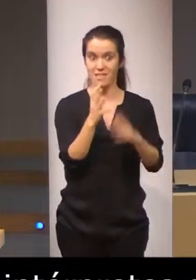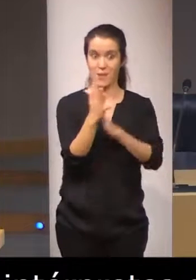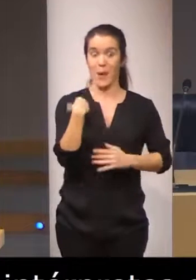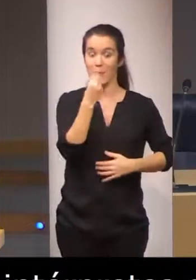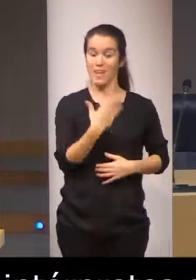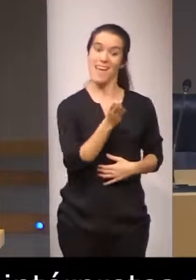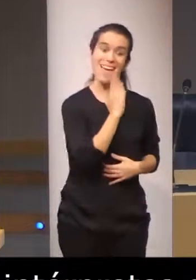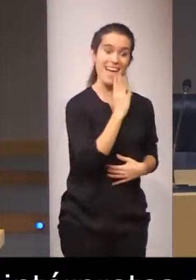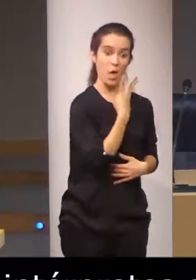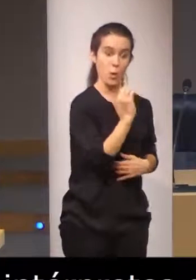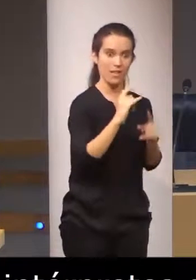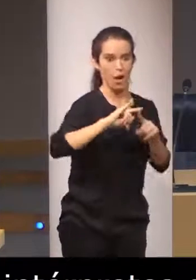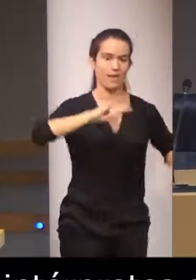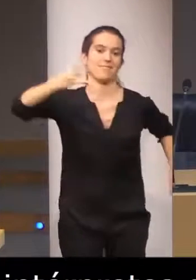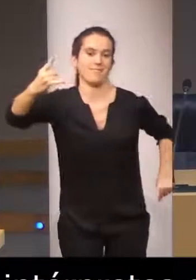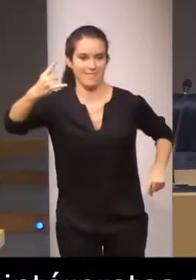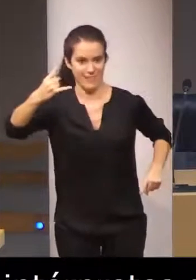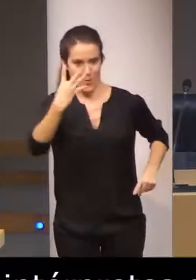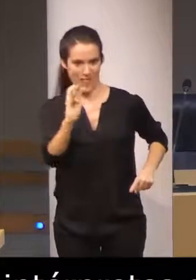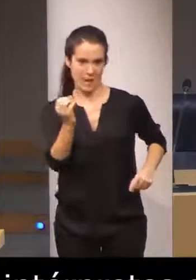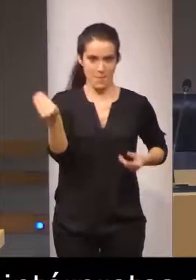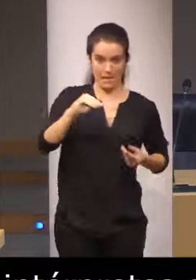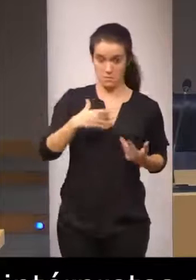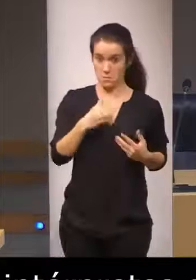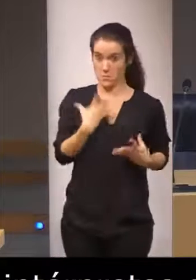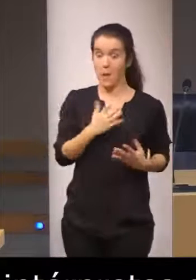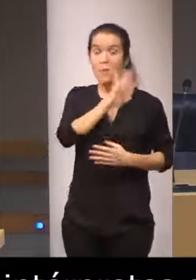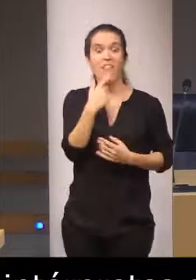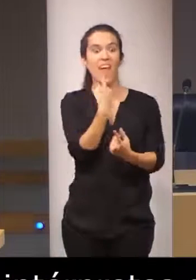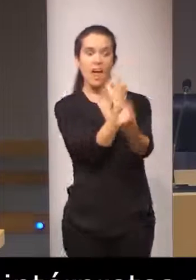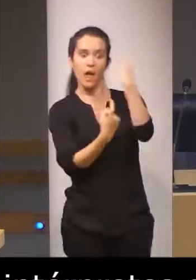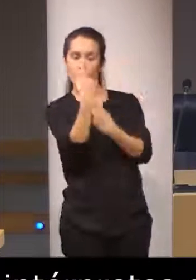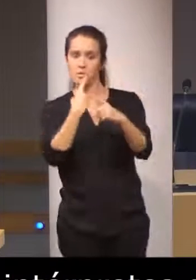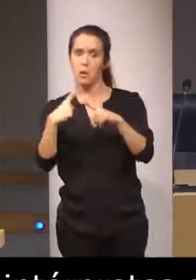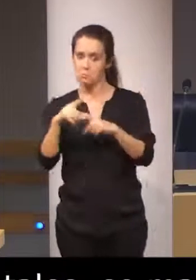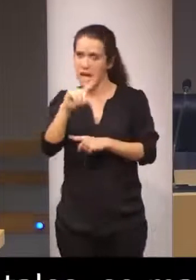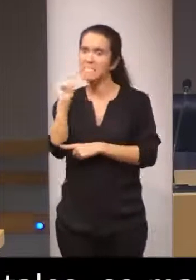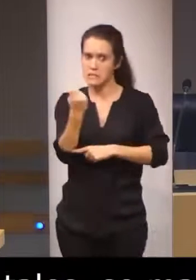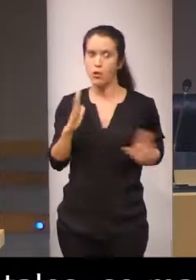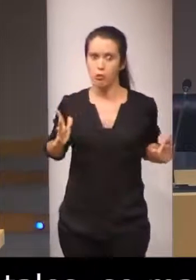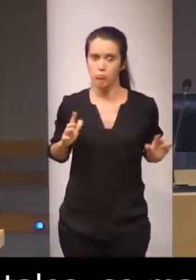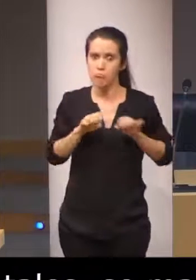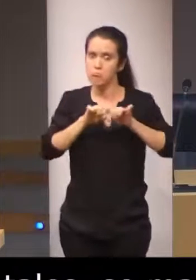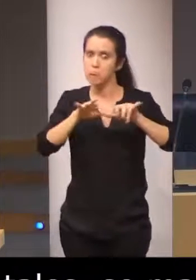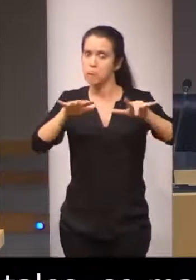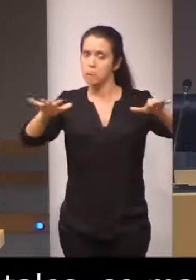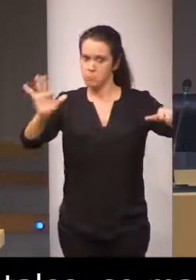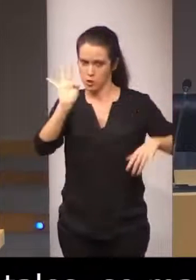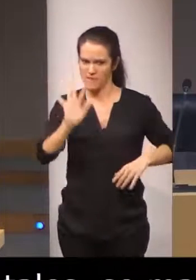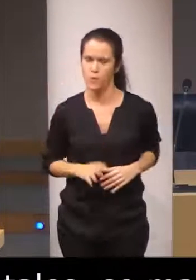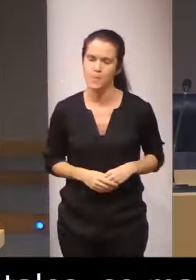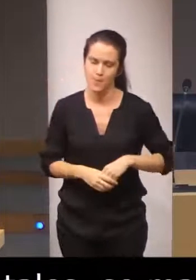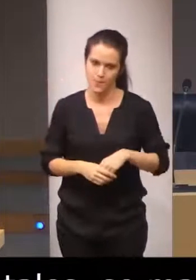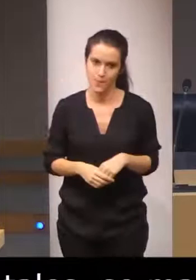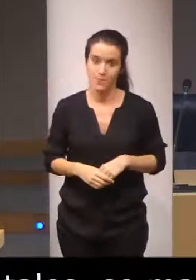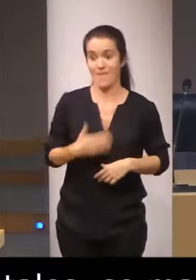número de intérpretes acreditados parece por las encuestas que se han hecho con buen éxito y se